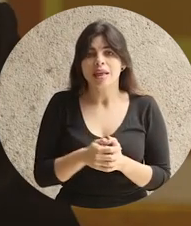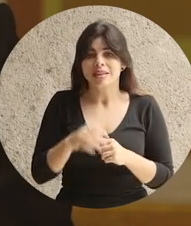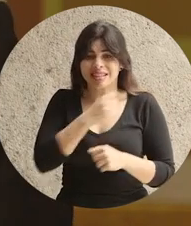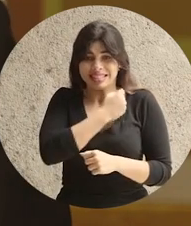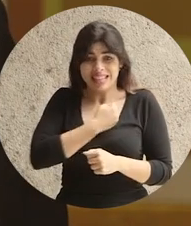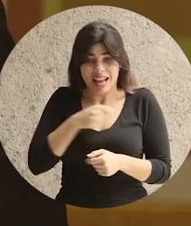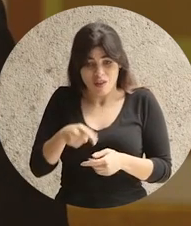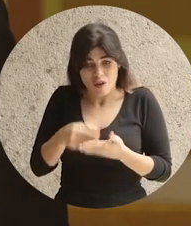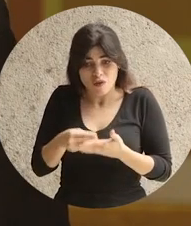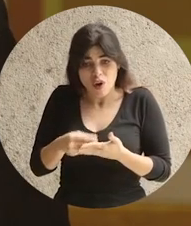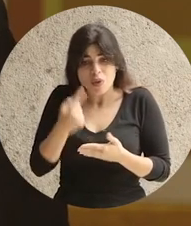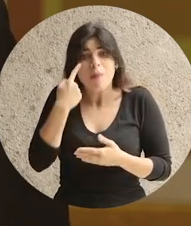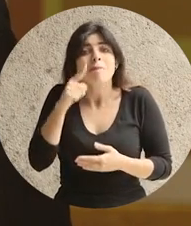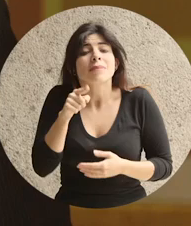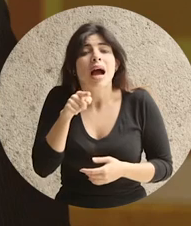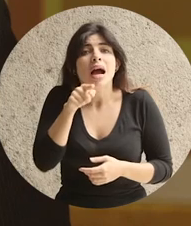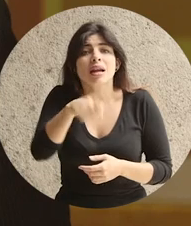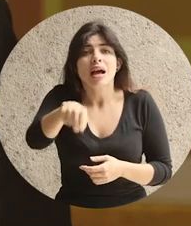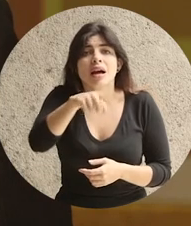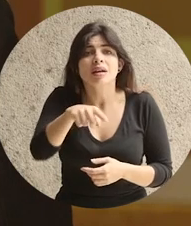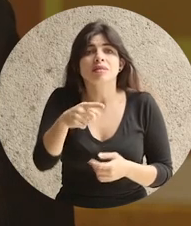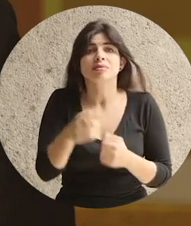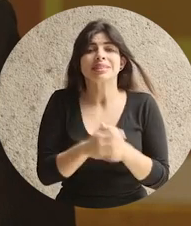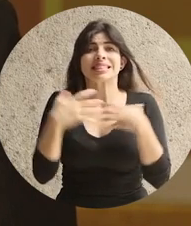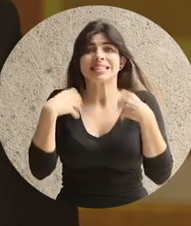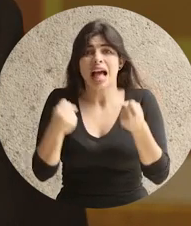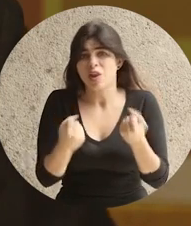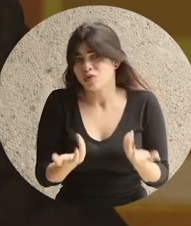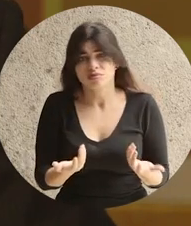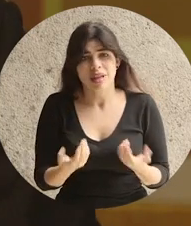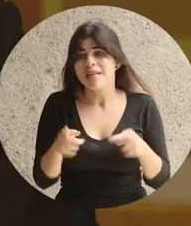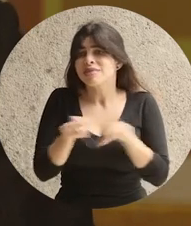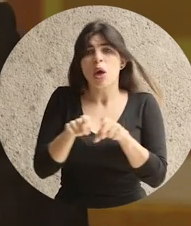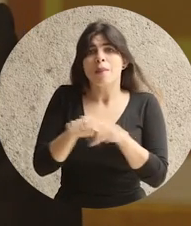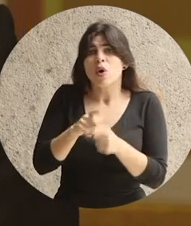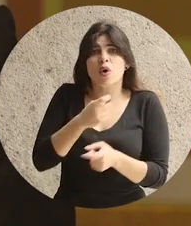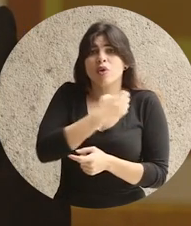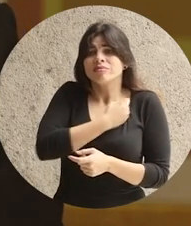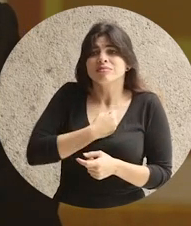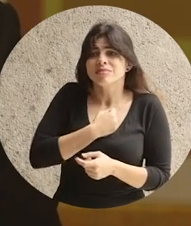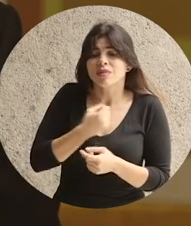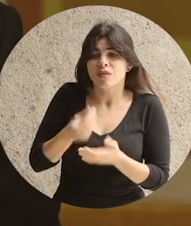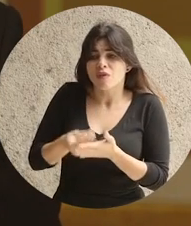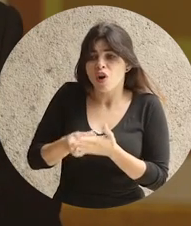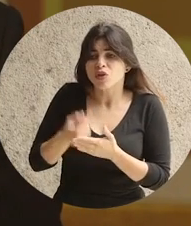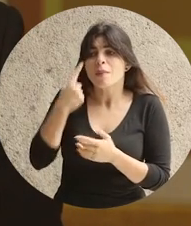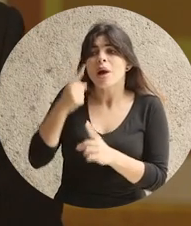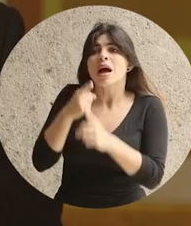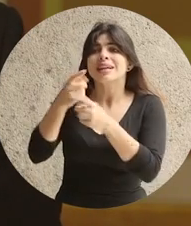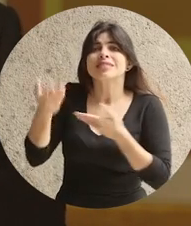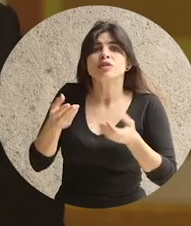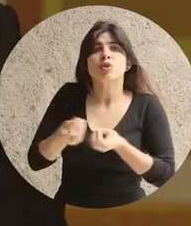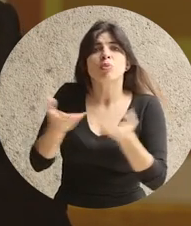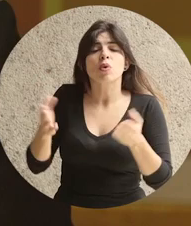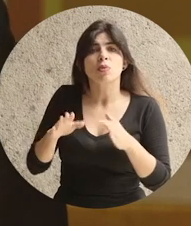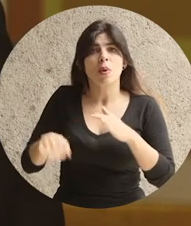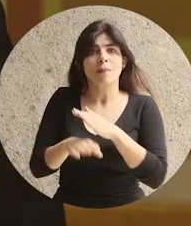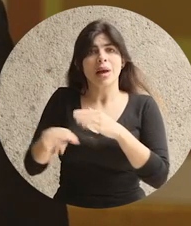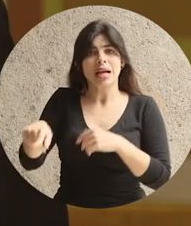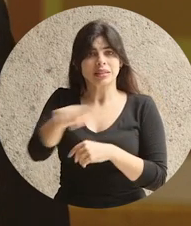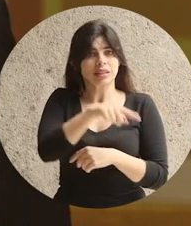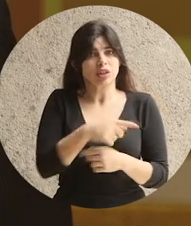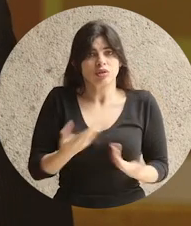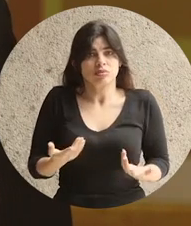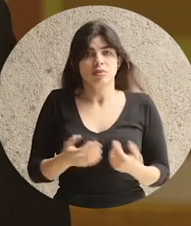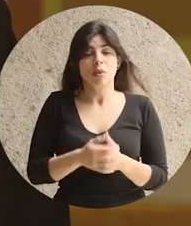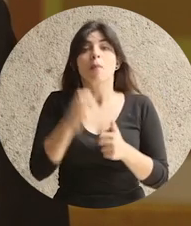No vamos a sacrificar los recursos que necesita nuestra salud y no vamos a sacrificar los recursos que necesitan los servicios públicos fundamentales.